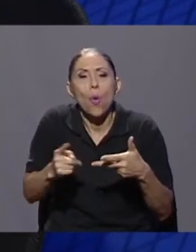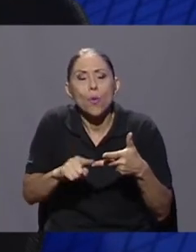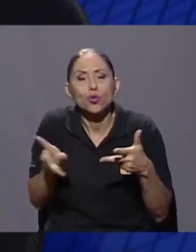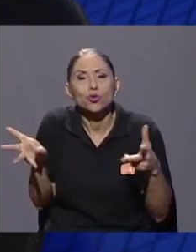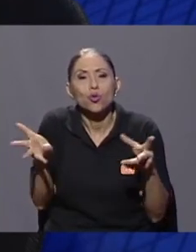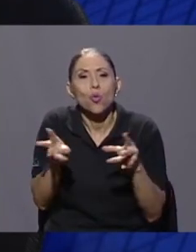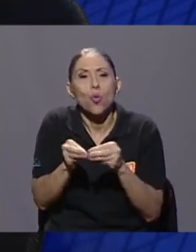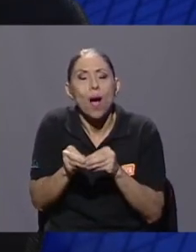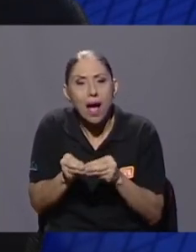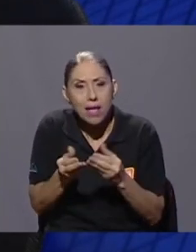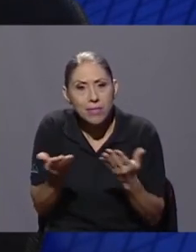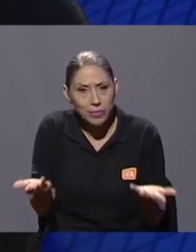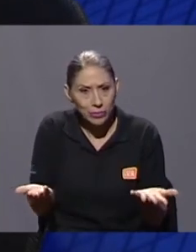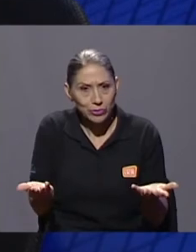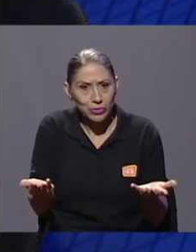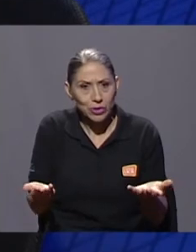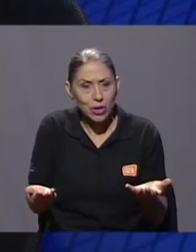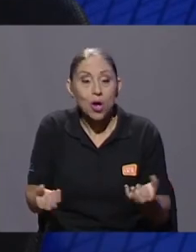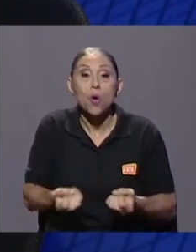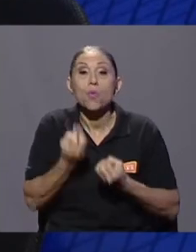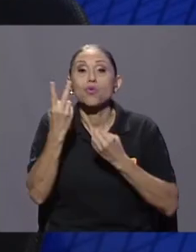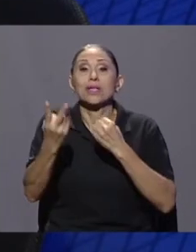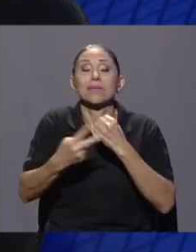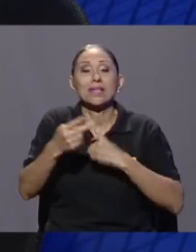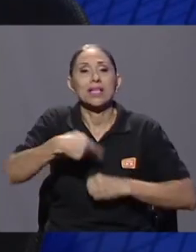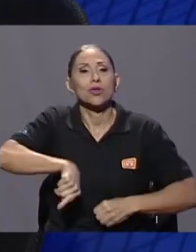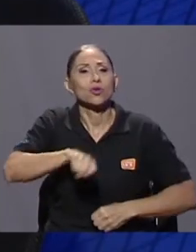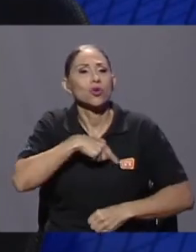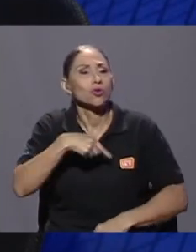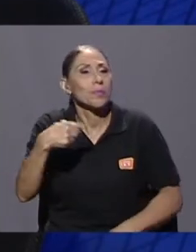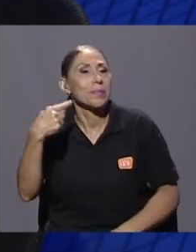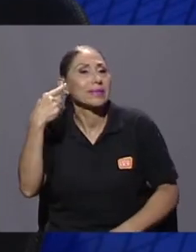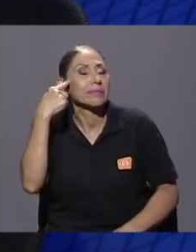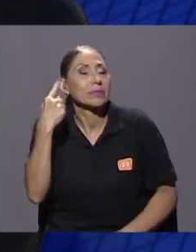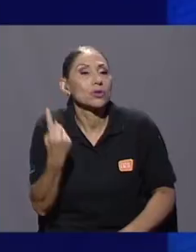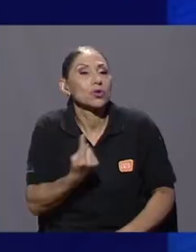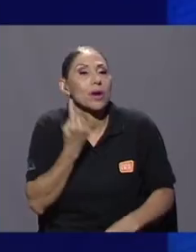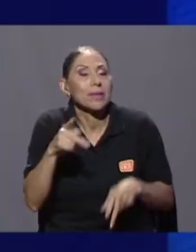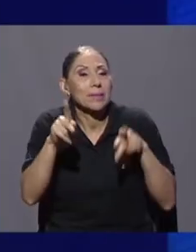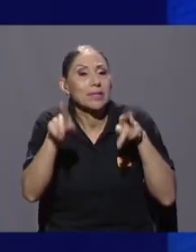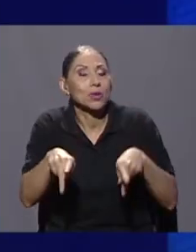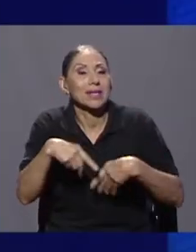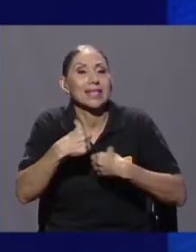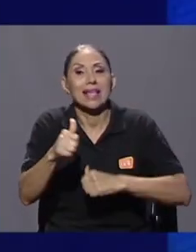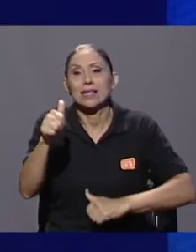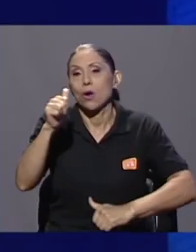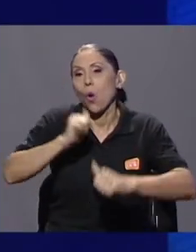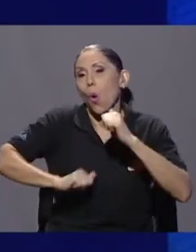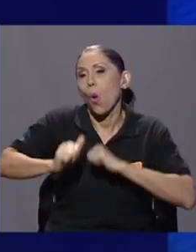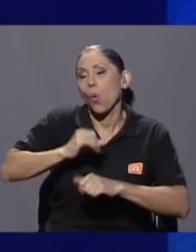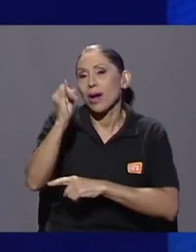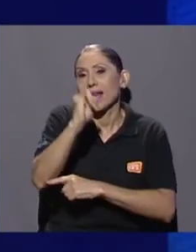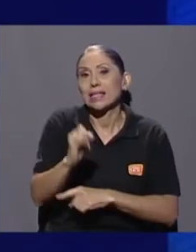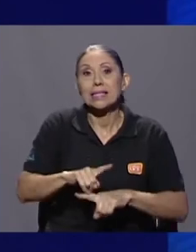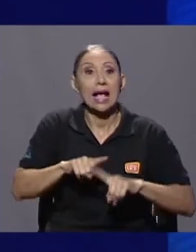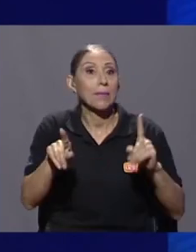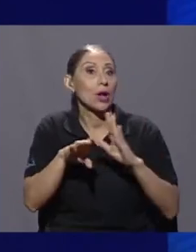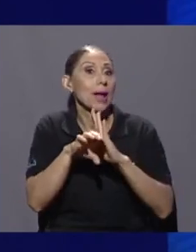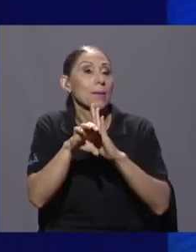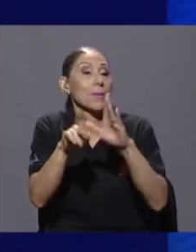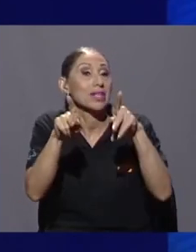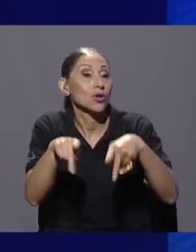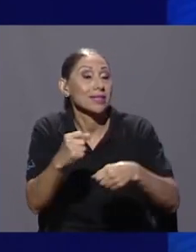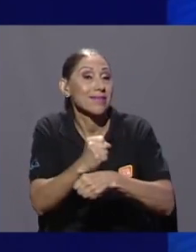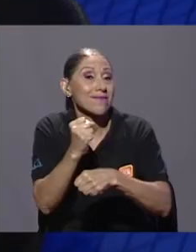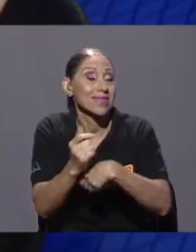muchas veces vamos muy concentrados solo a los que hacen una obra artística. Y tenemos los técnicos, tenemos